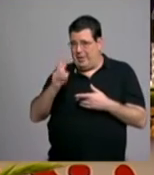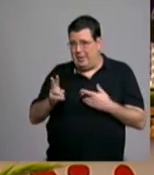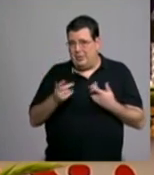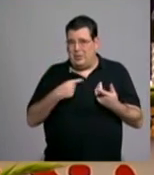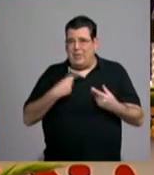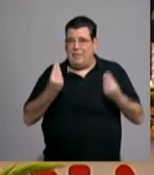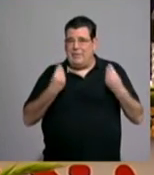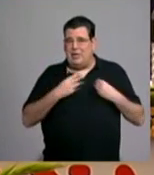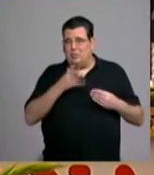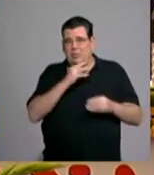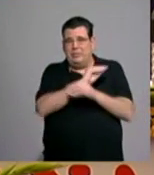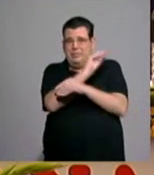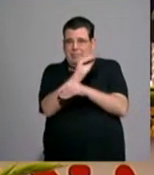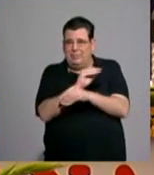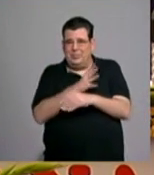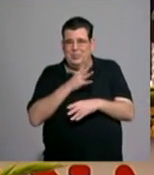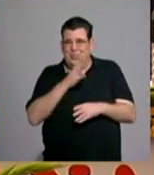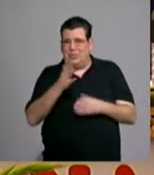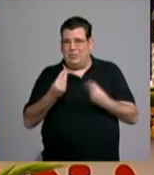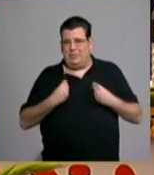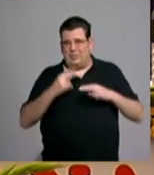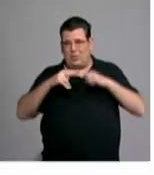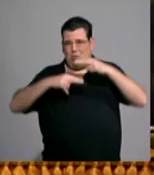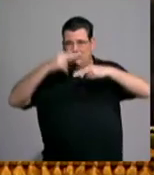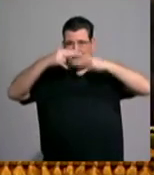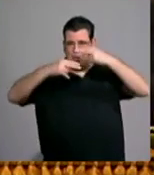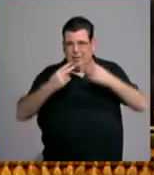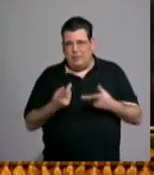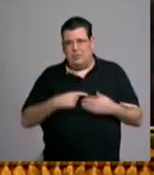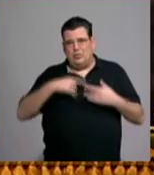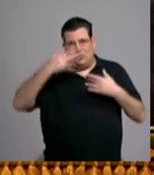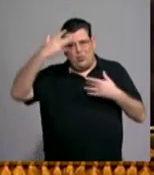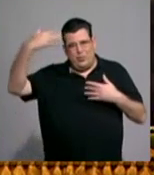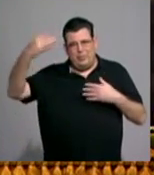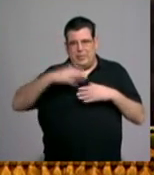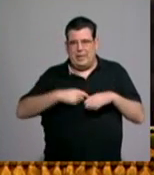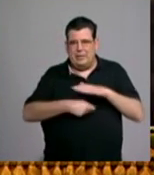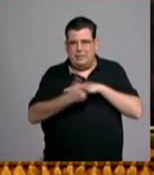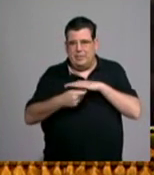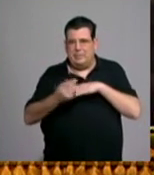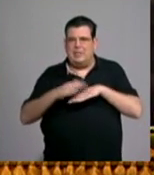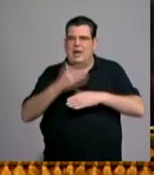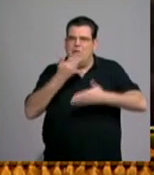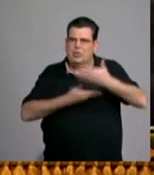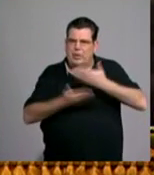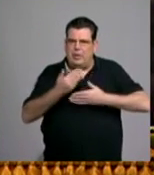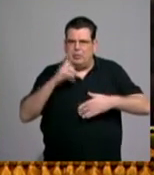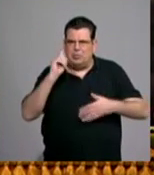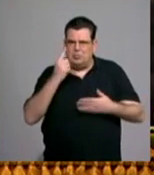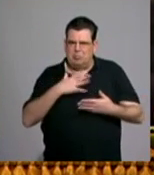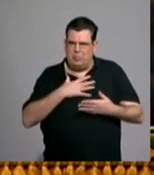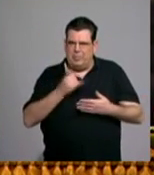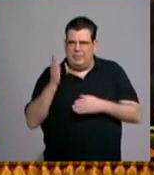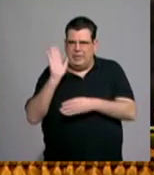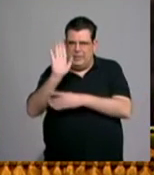cuántas vidas por reconstruir, cuántos sueños por sembrar. Para ser solidarios, para poder descubrir la presencia de